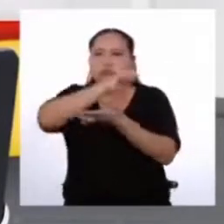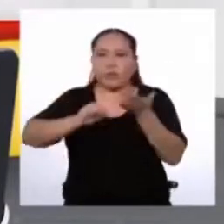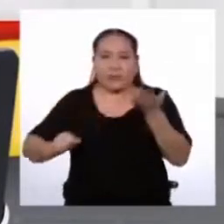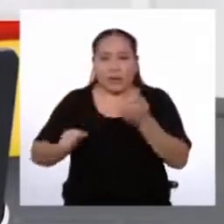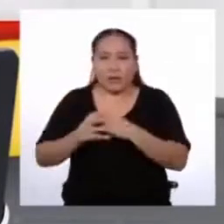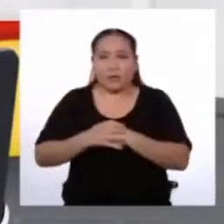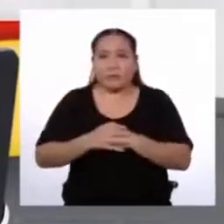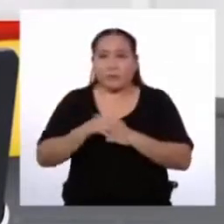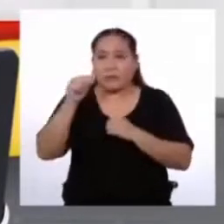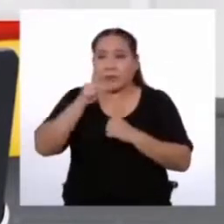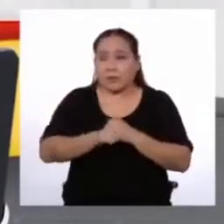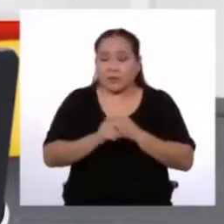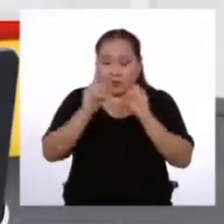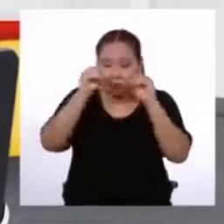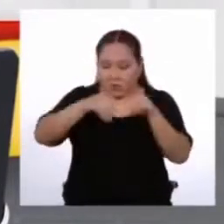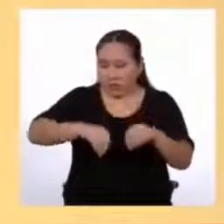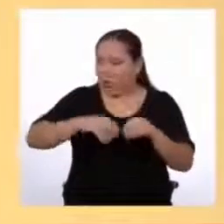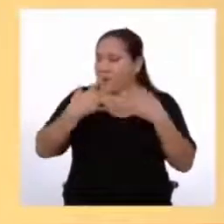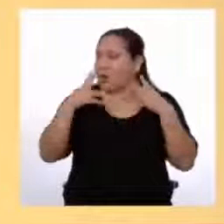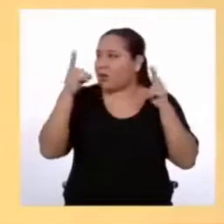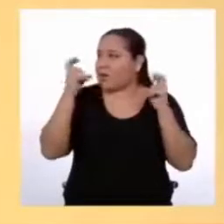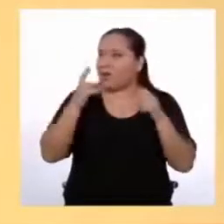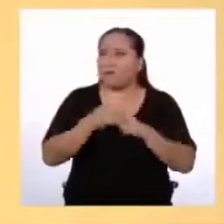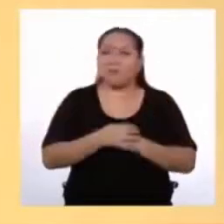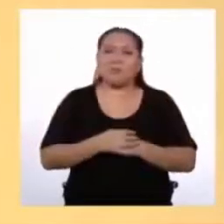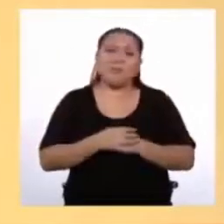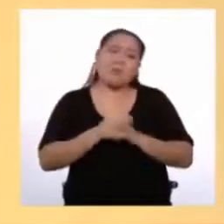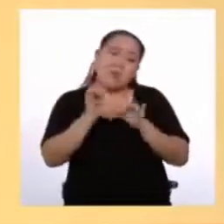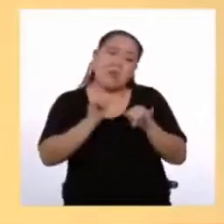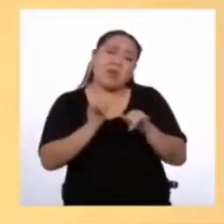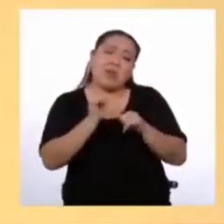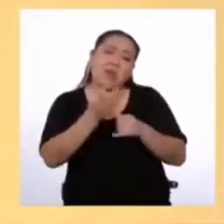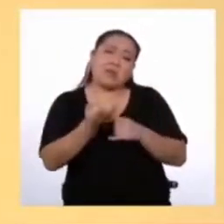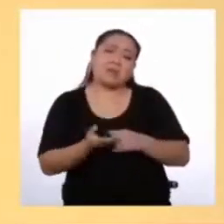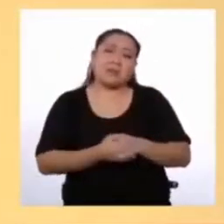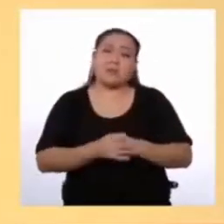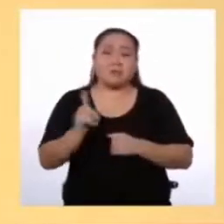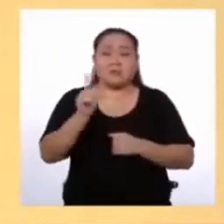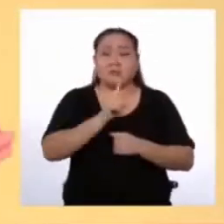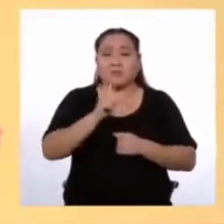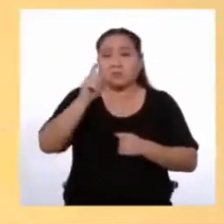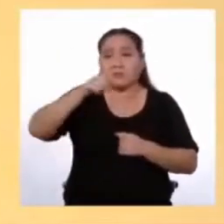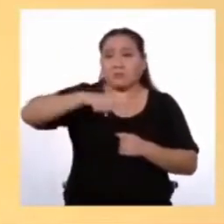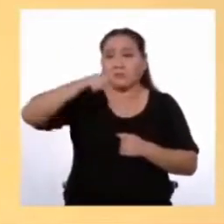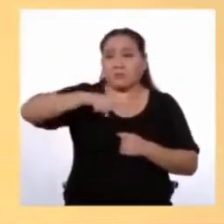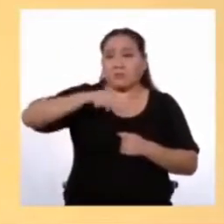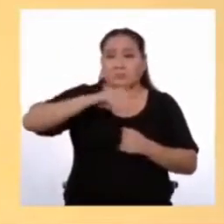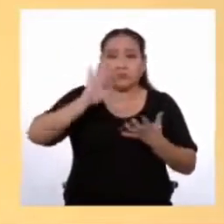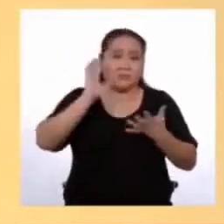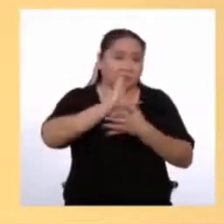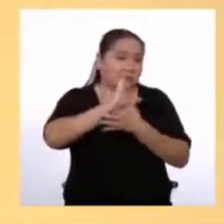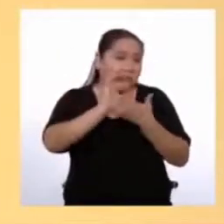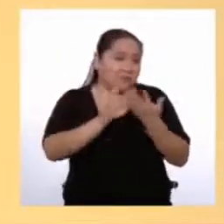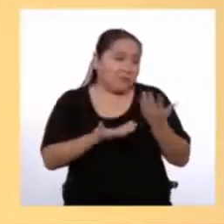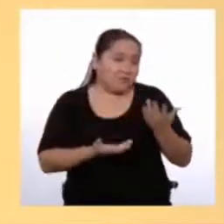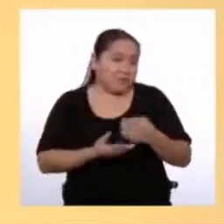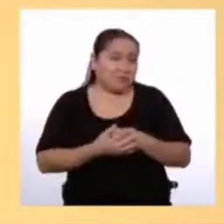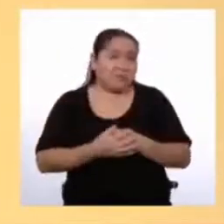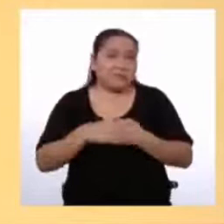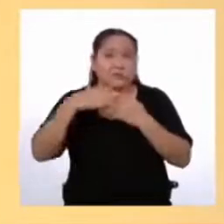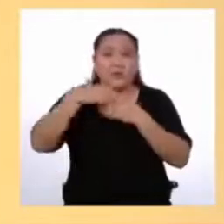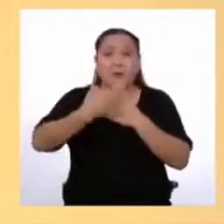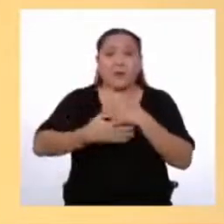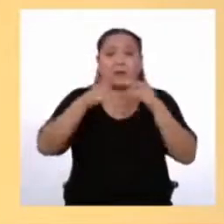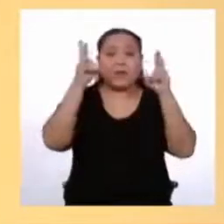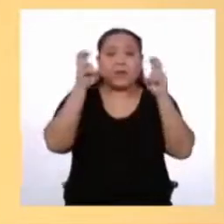la dejaré tal y como está Y puede quedarse así, si no necesariamente tiene esas características Después